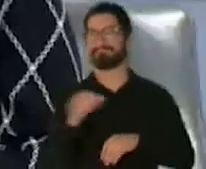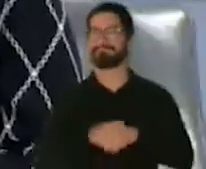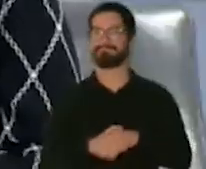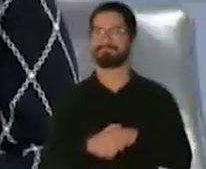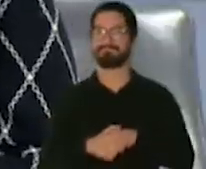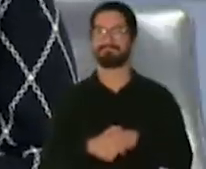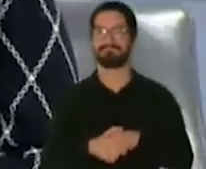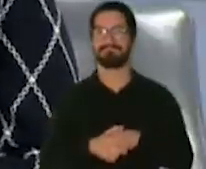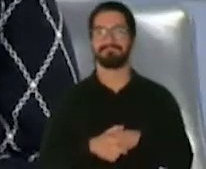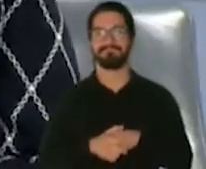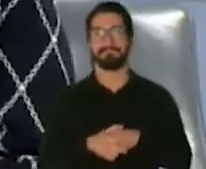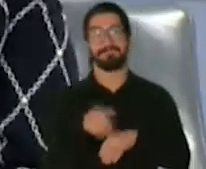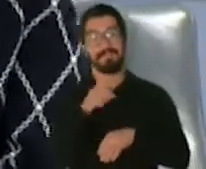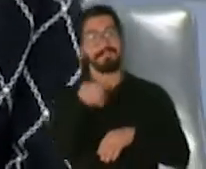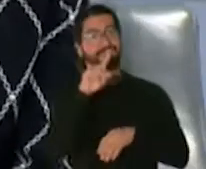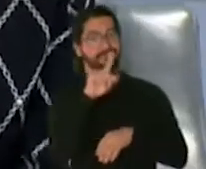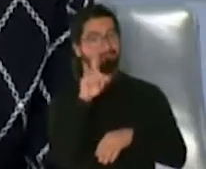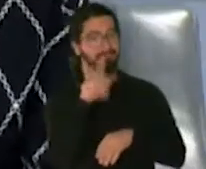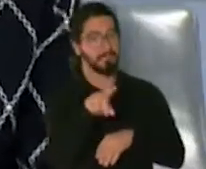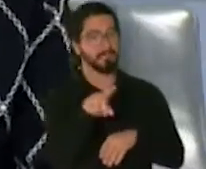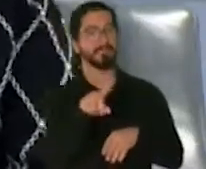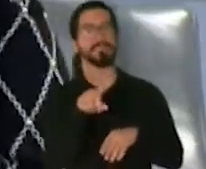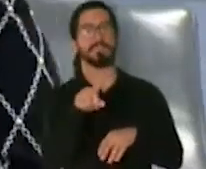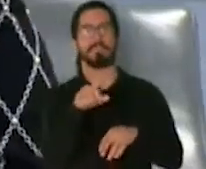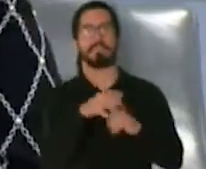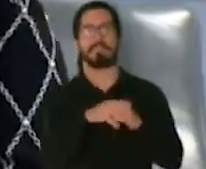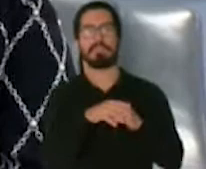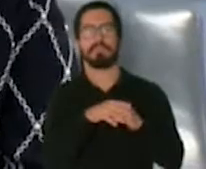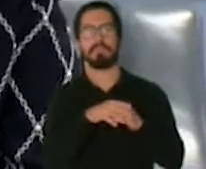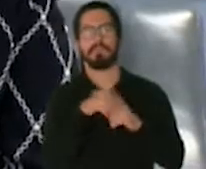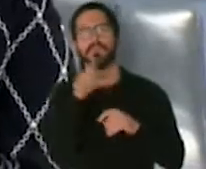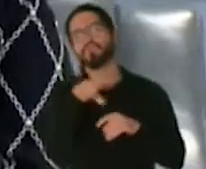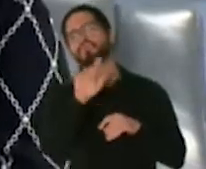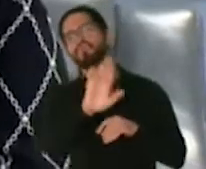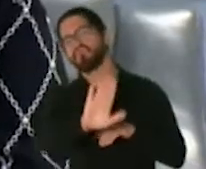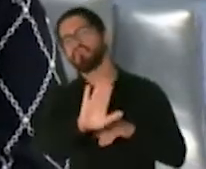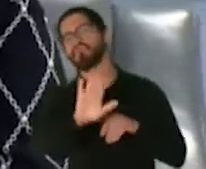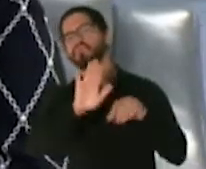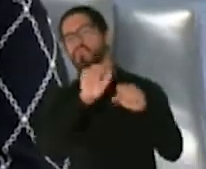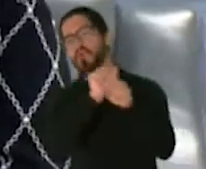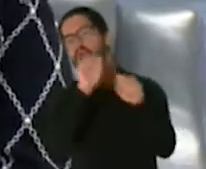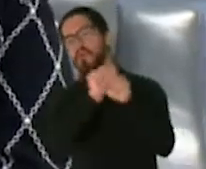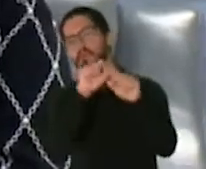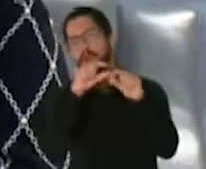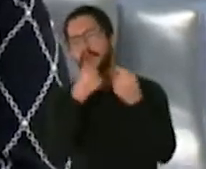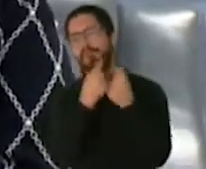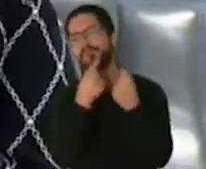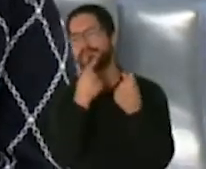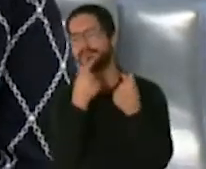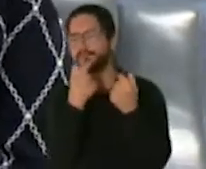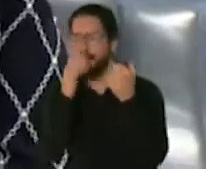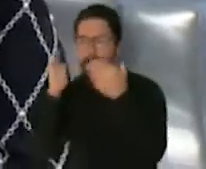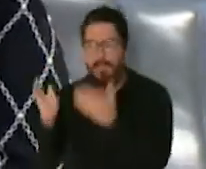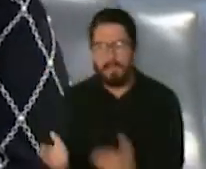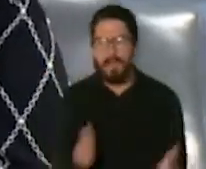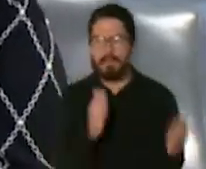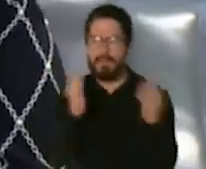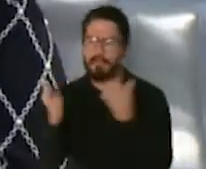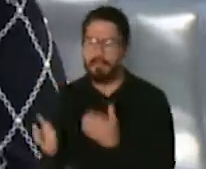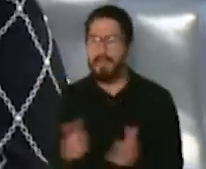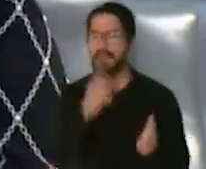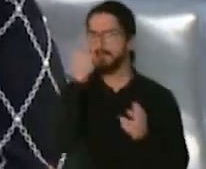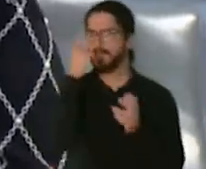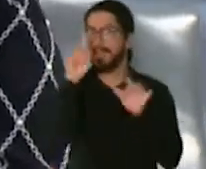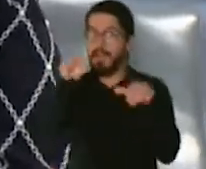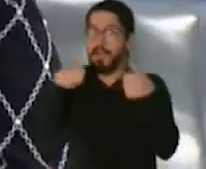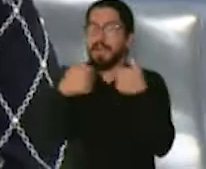doctor Mellado ¿cómo usted está preparando su equipo de trabajo para enfrentar los retos que tiene el departamento de salud definitivamente este